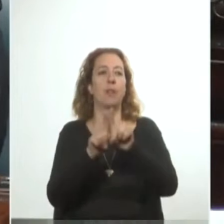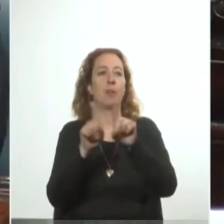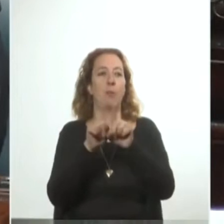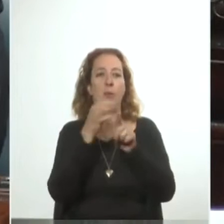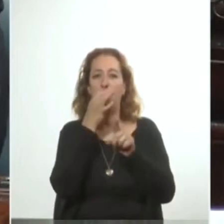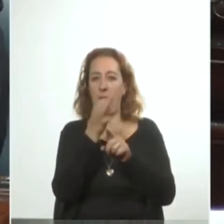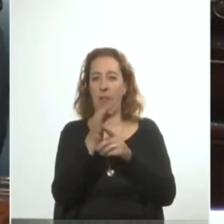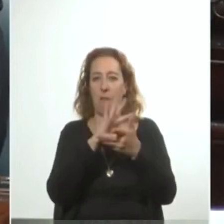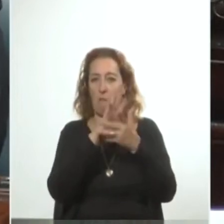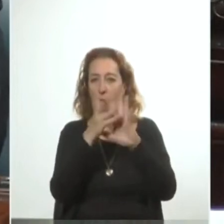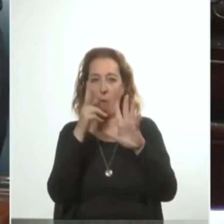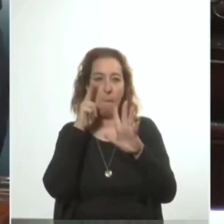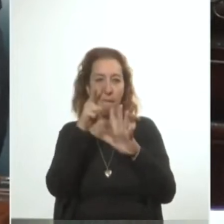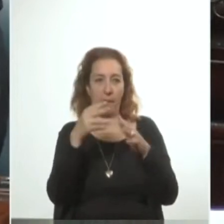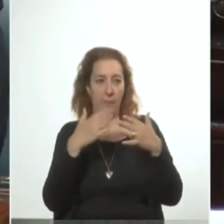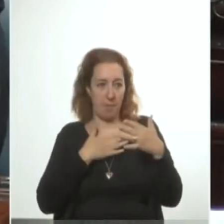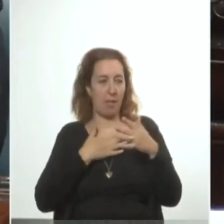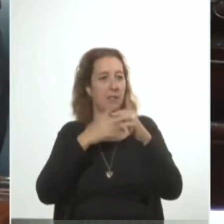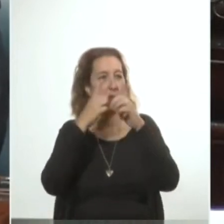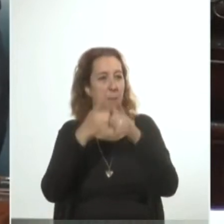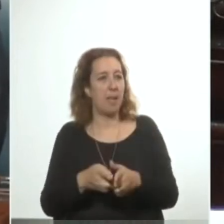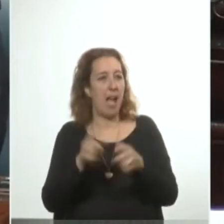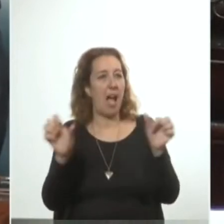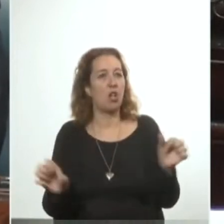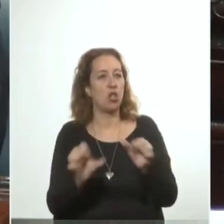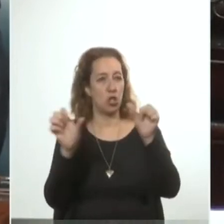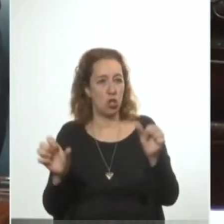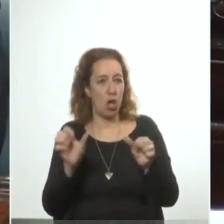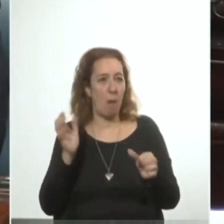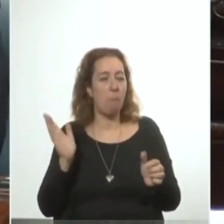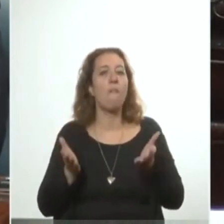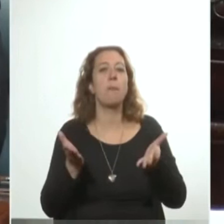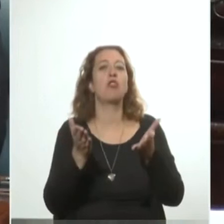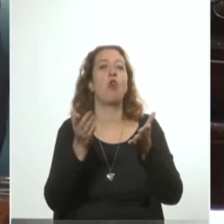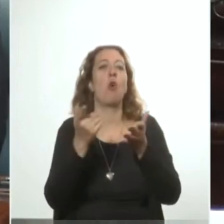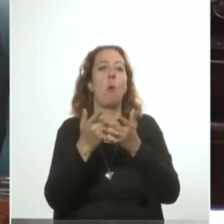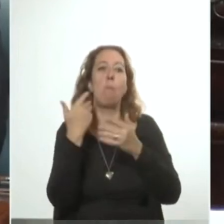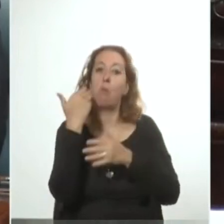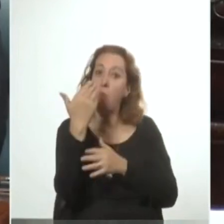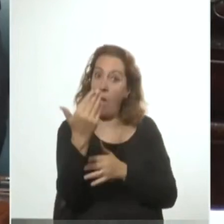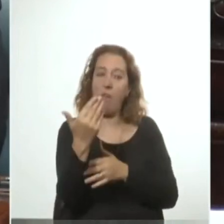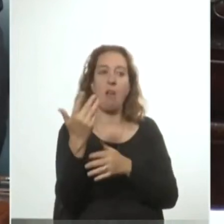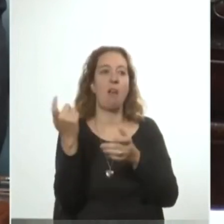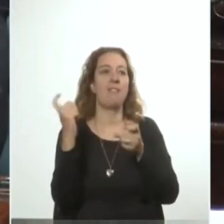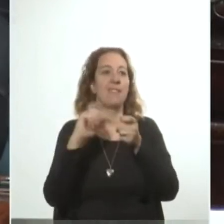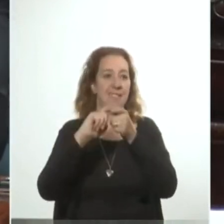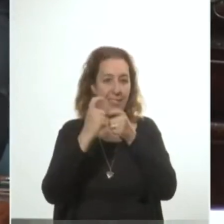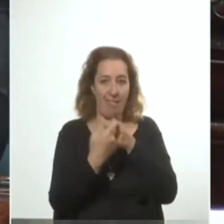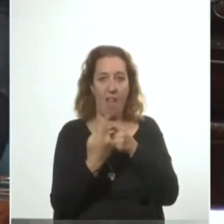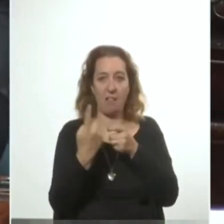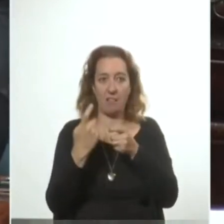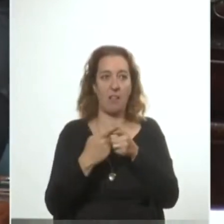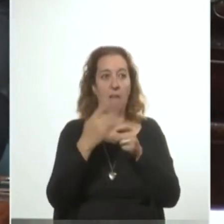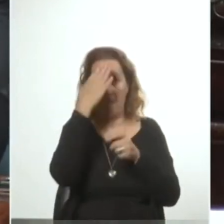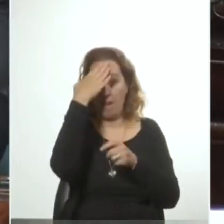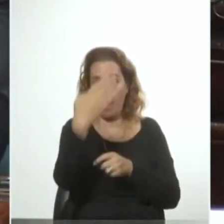foco va a estar en poner de relieve también el accionar del movimiento popular, de la central sindical, del